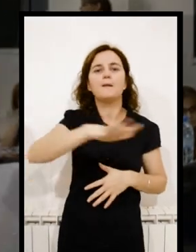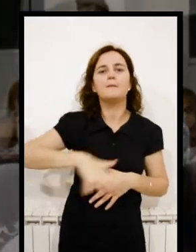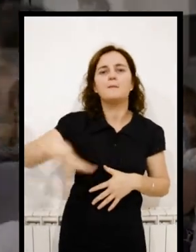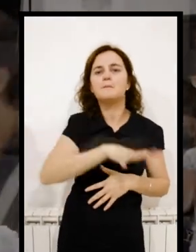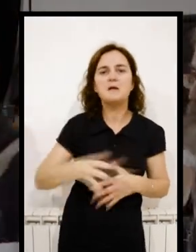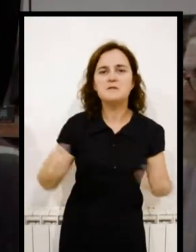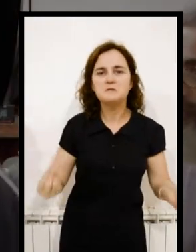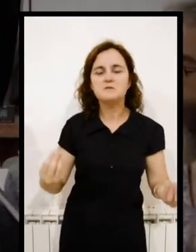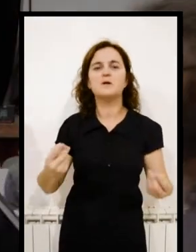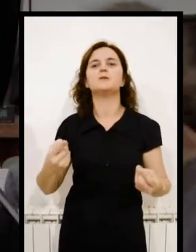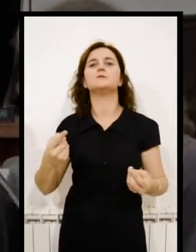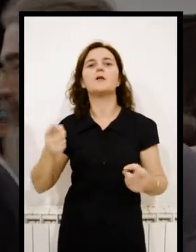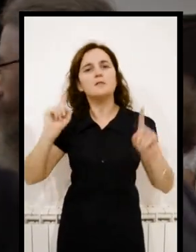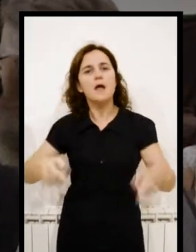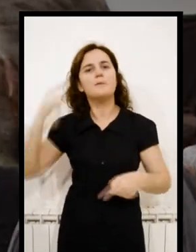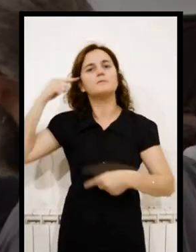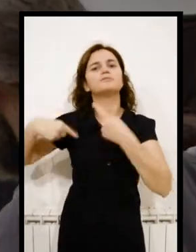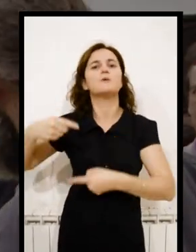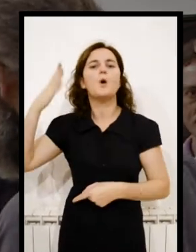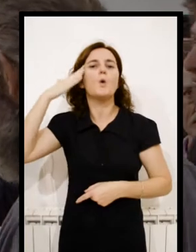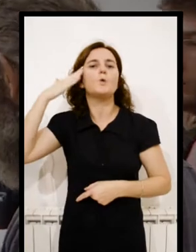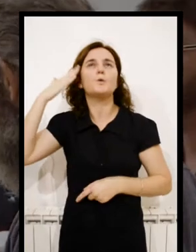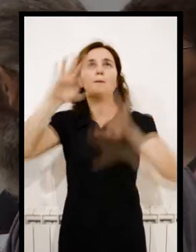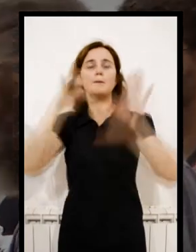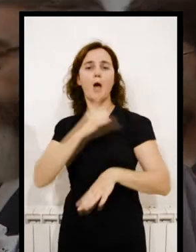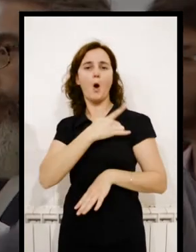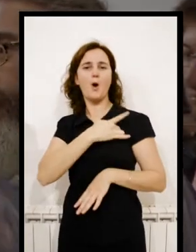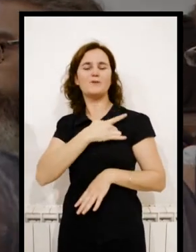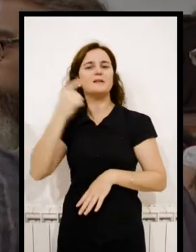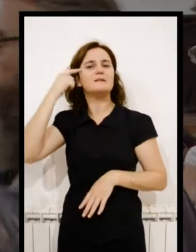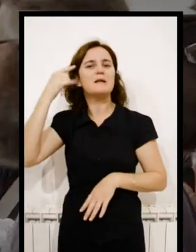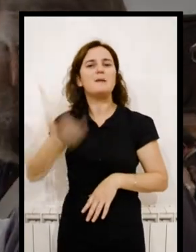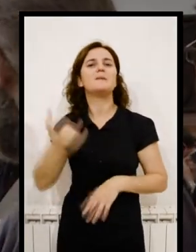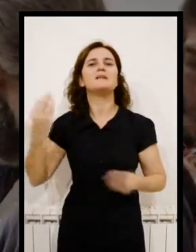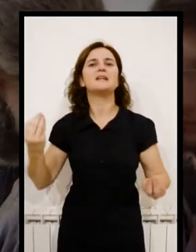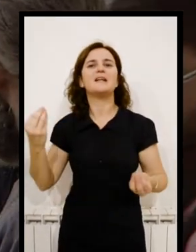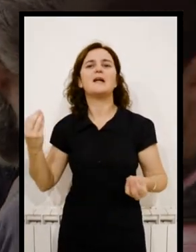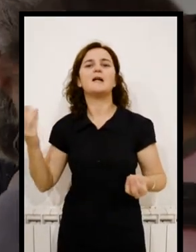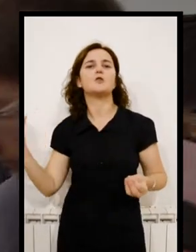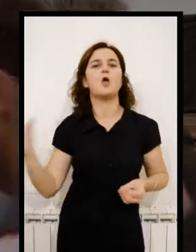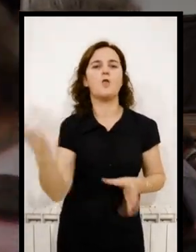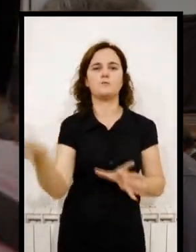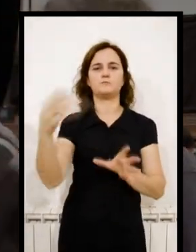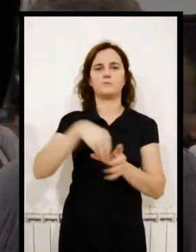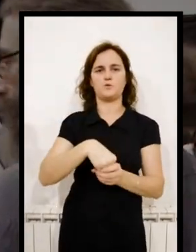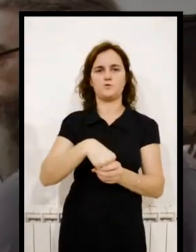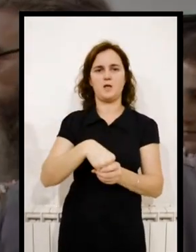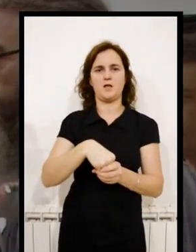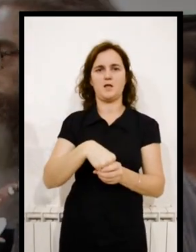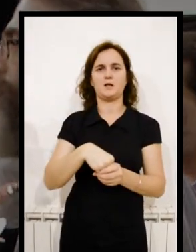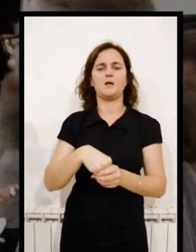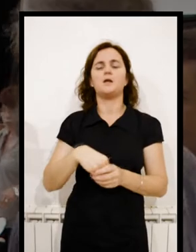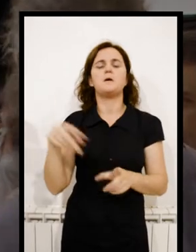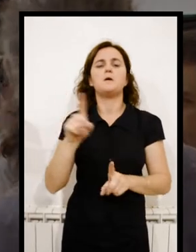las disposiciones espaciales y las disposiciones culturales que la universidad tiene para pensar una institución que incluya a todos.